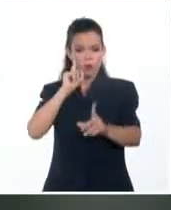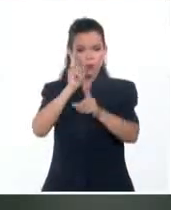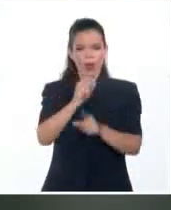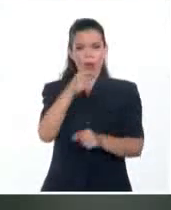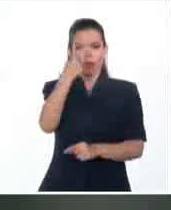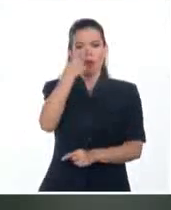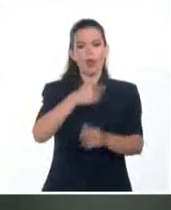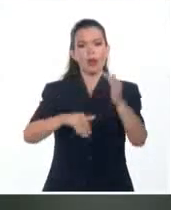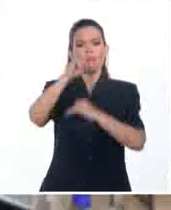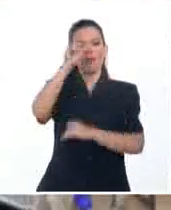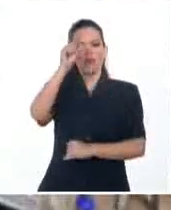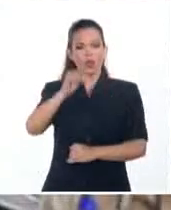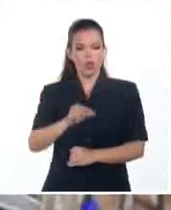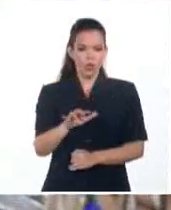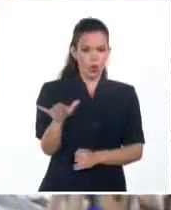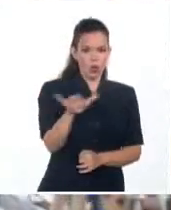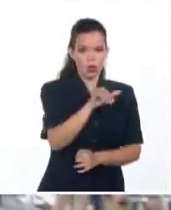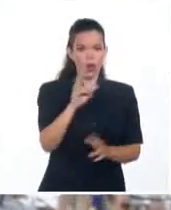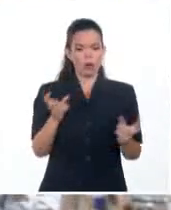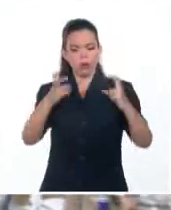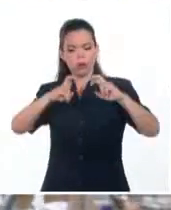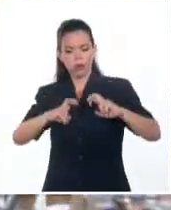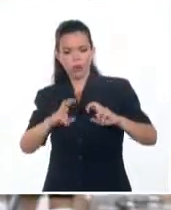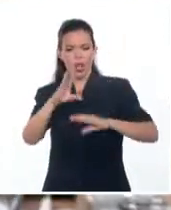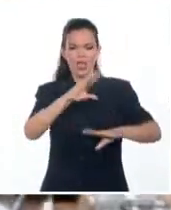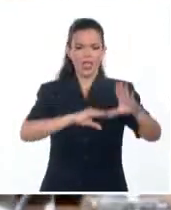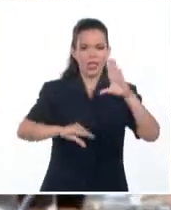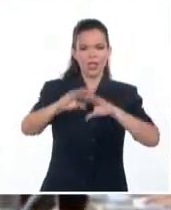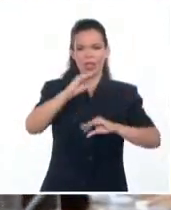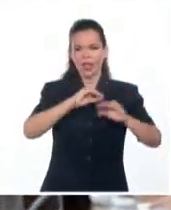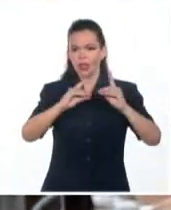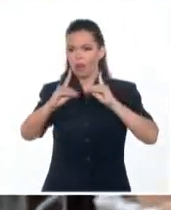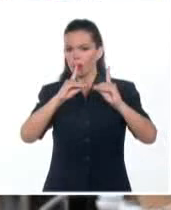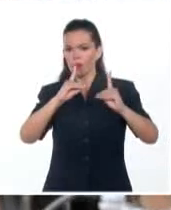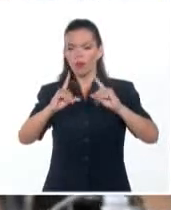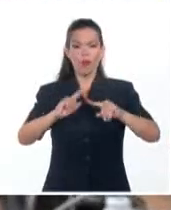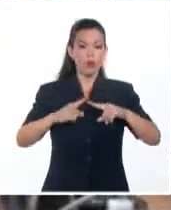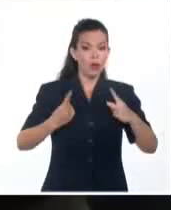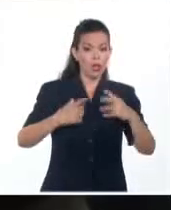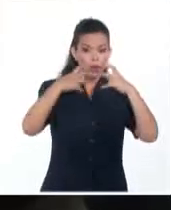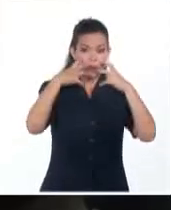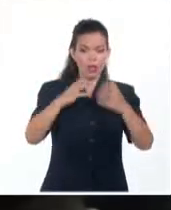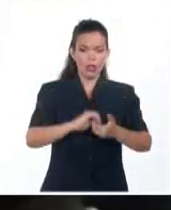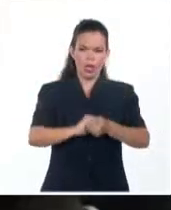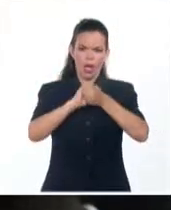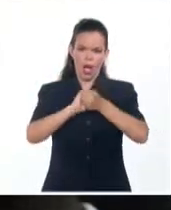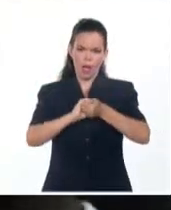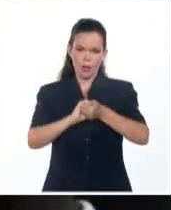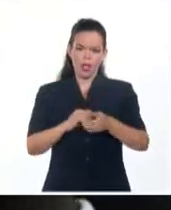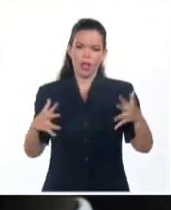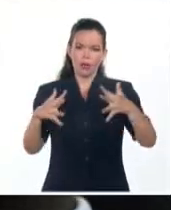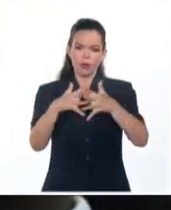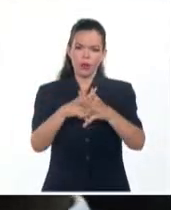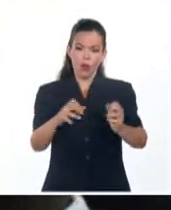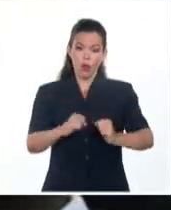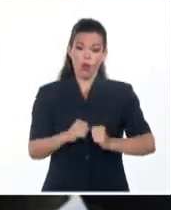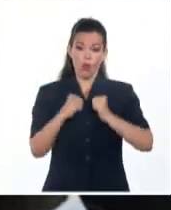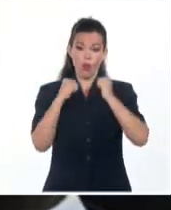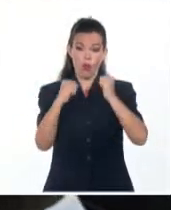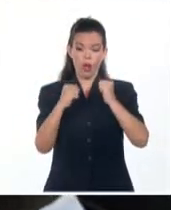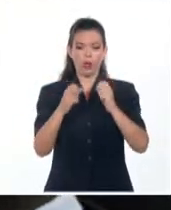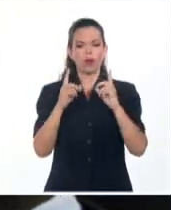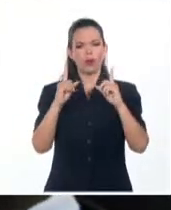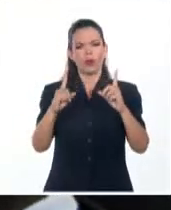Cruz significó que el diálogo entre La Habana y Moscú se basa en los tradicionales lazos de amistad y el alto nivel de los vínculos políticos alcanzado en ambas